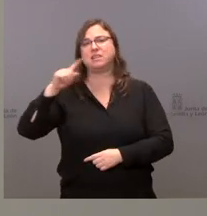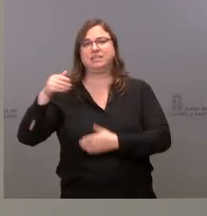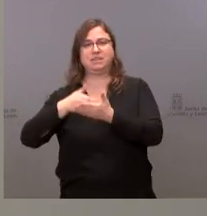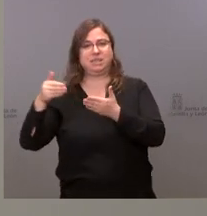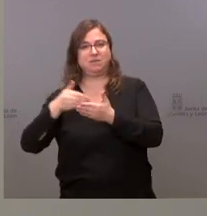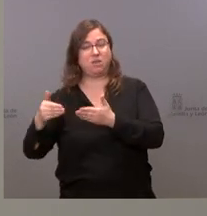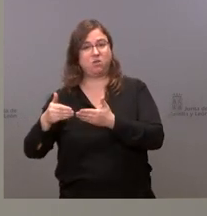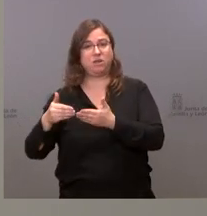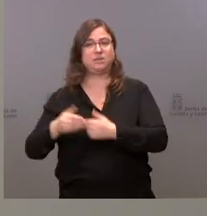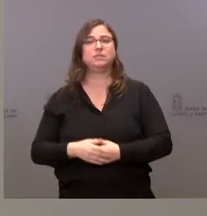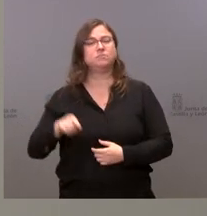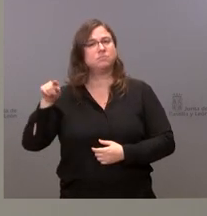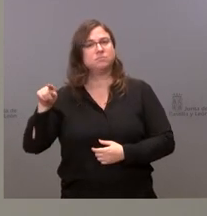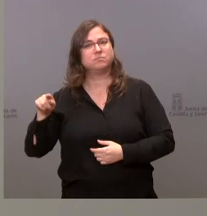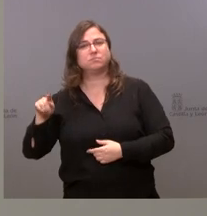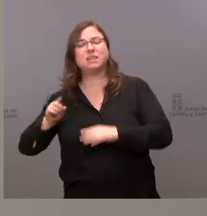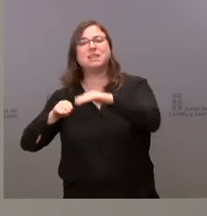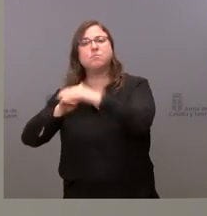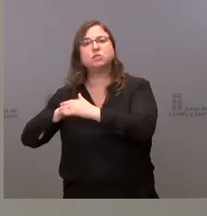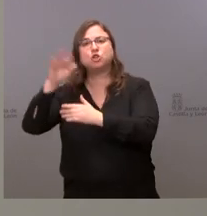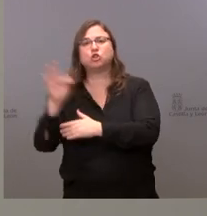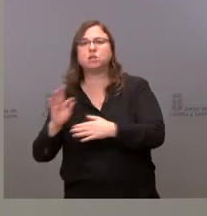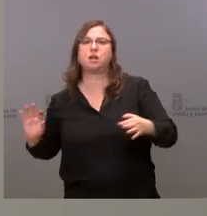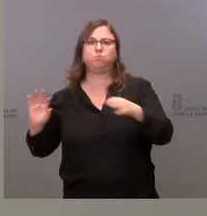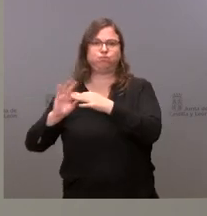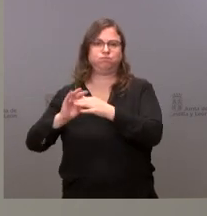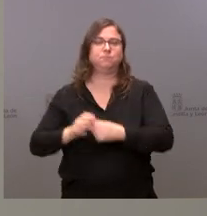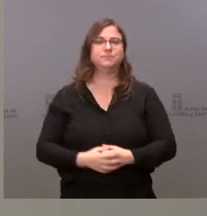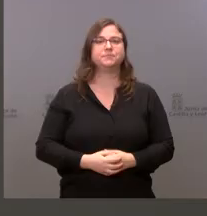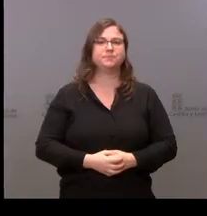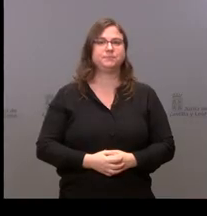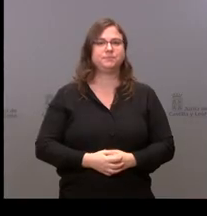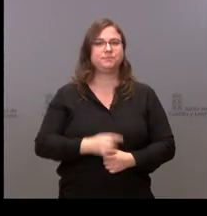.587,28 de total inversión asociada.